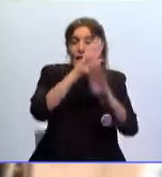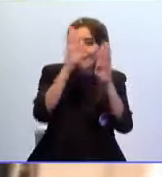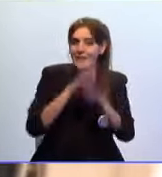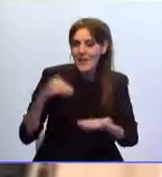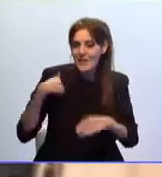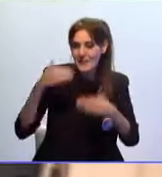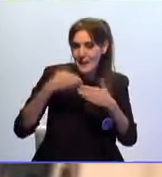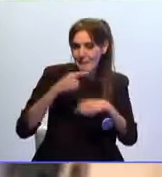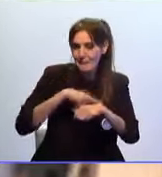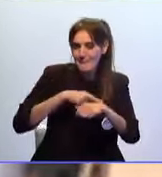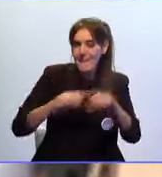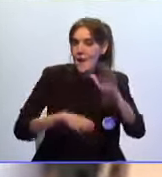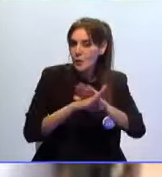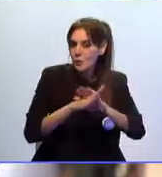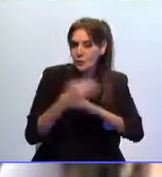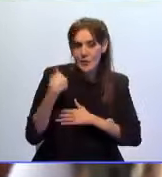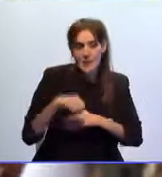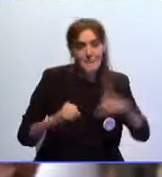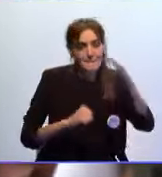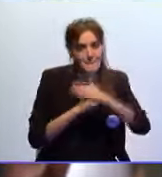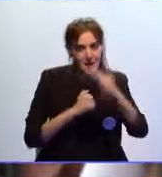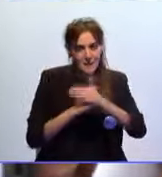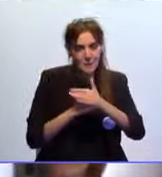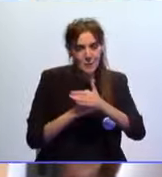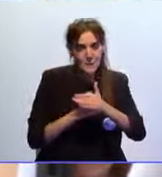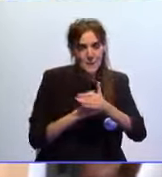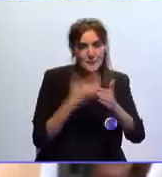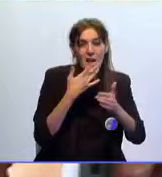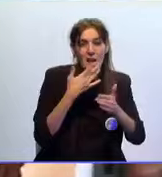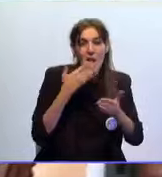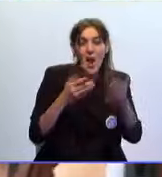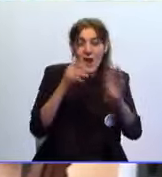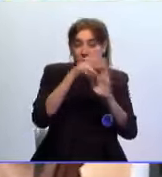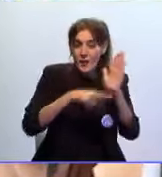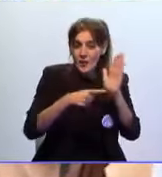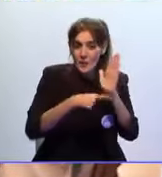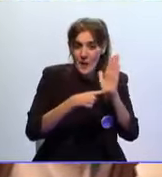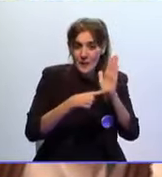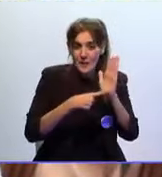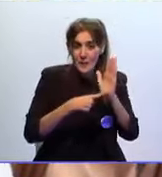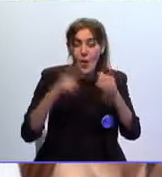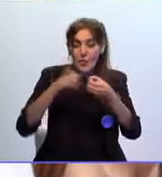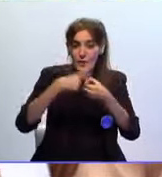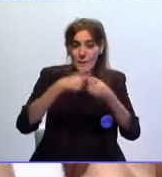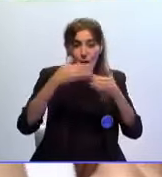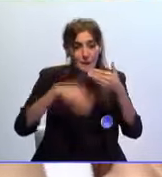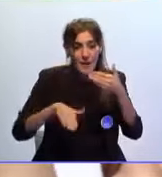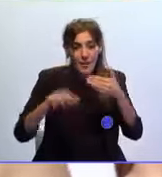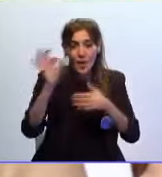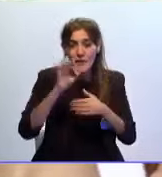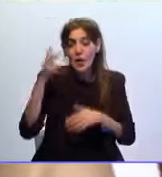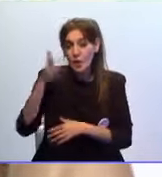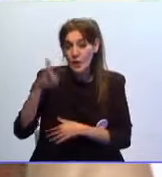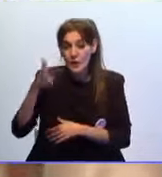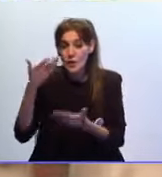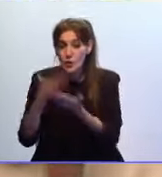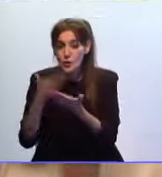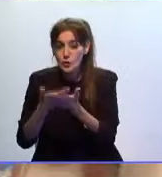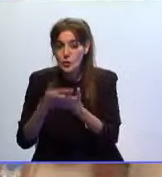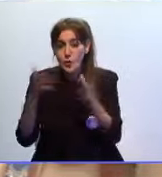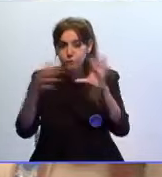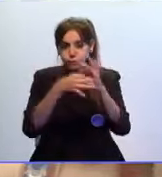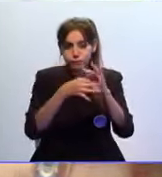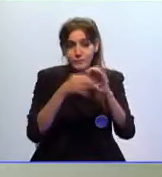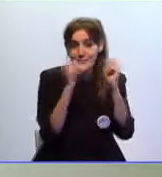tiempo máximo de permanencia no encaja ni con la previsión normativa sobre ampliación de plazo ni con el derecho de solicitud de nuevo